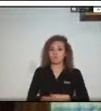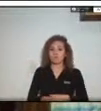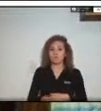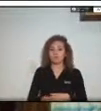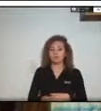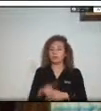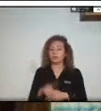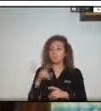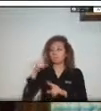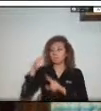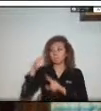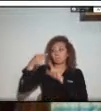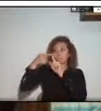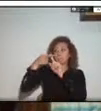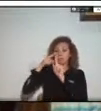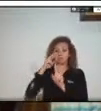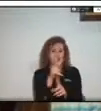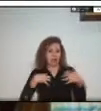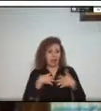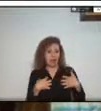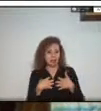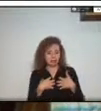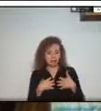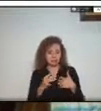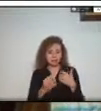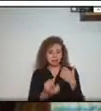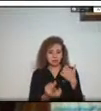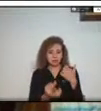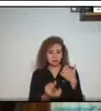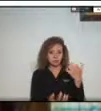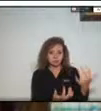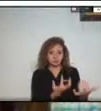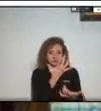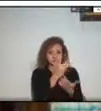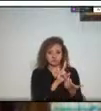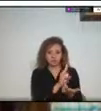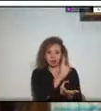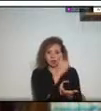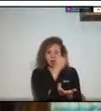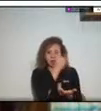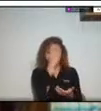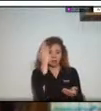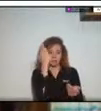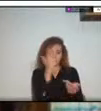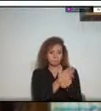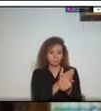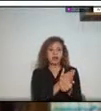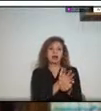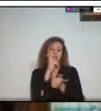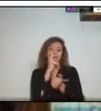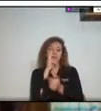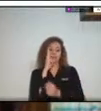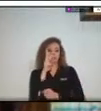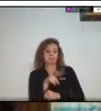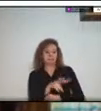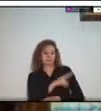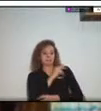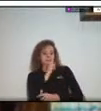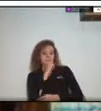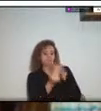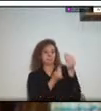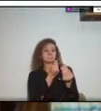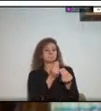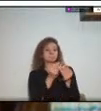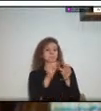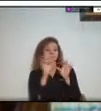hayamos un animal ya sea afectado por incendios forestales u otra causa lo que debemos hacer es siempre comunicarnos con la autoría